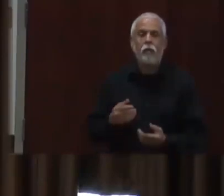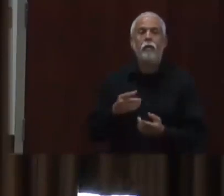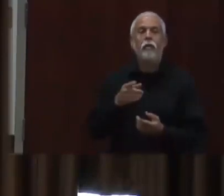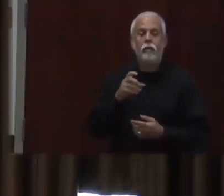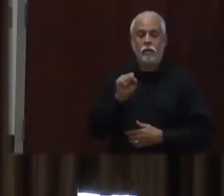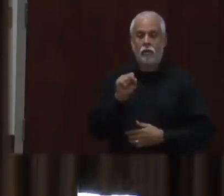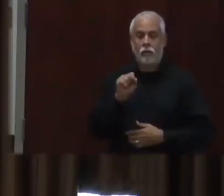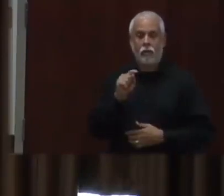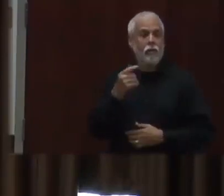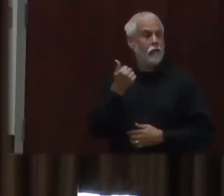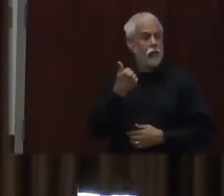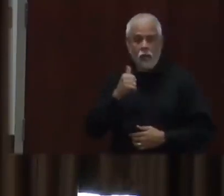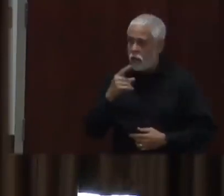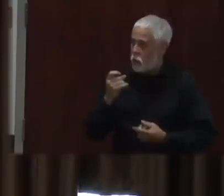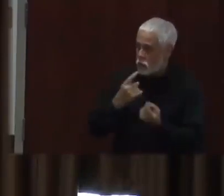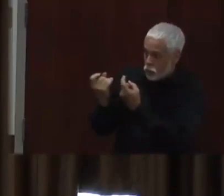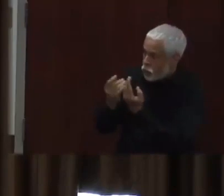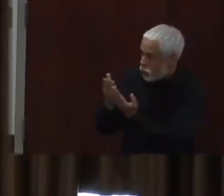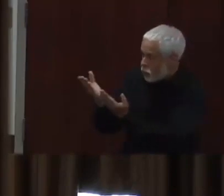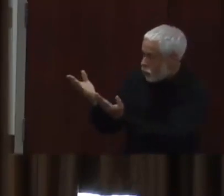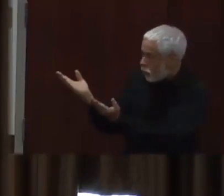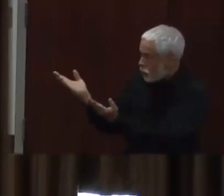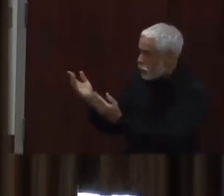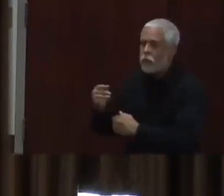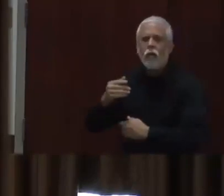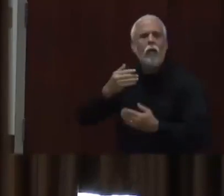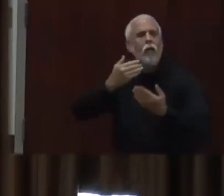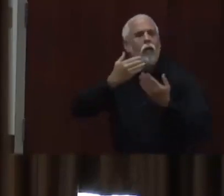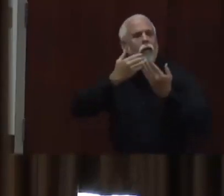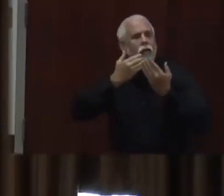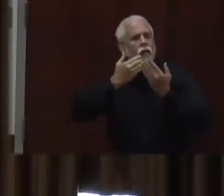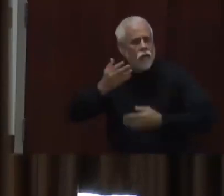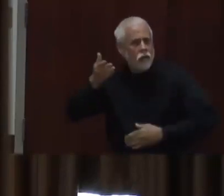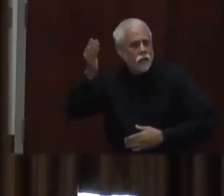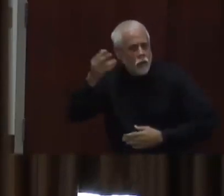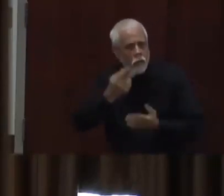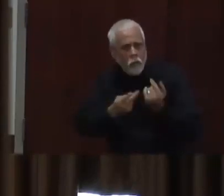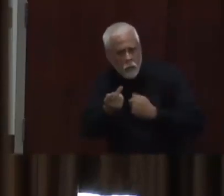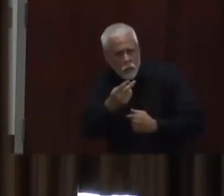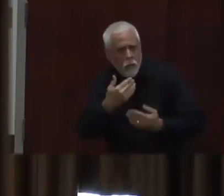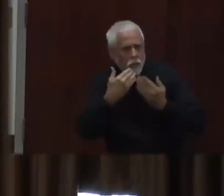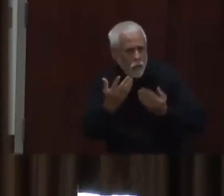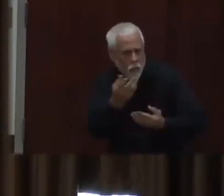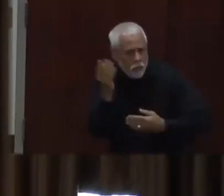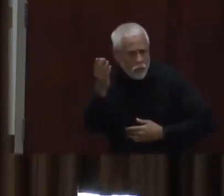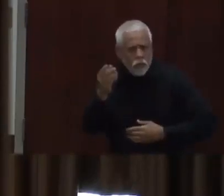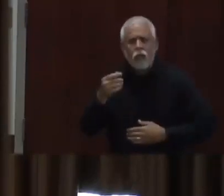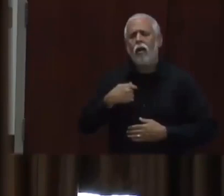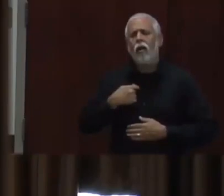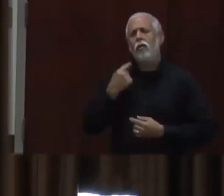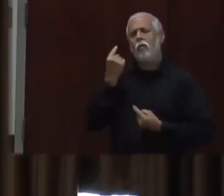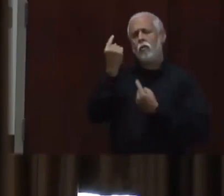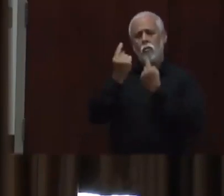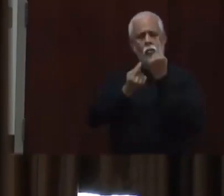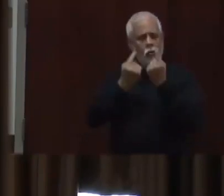compartir algunos de sus pensamientos acerca de los niveles. ¿Cómo deberíamos